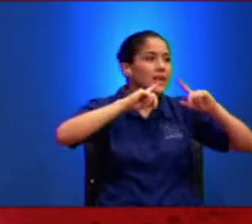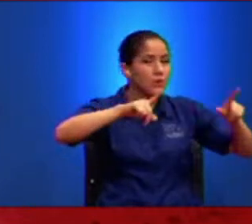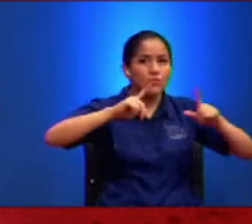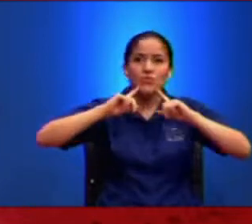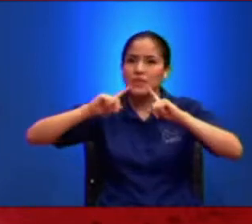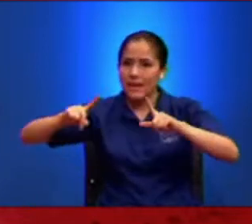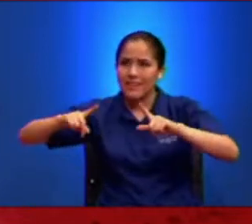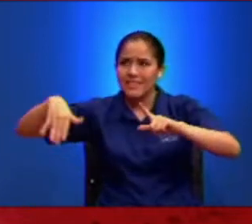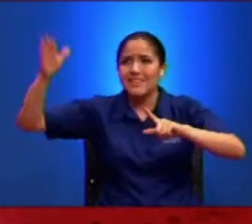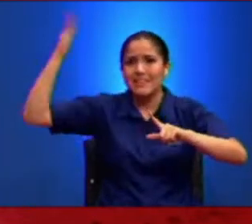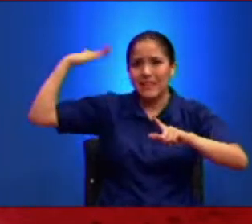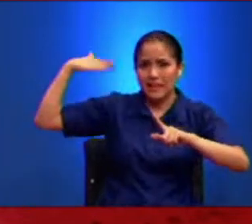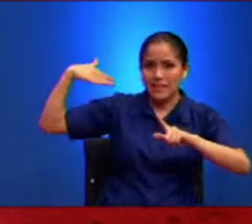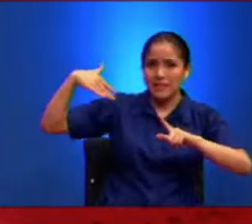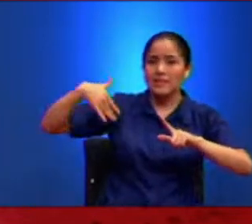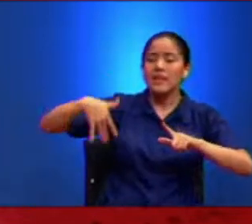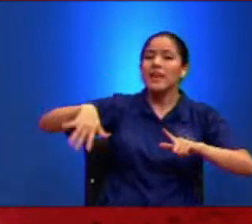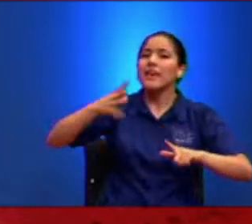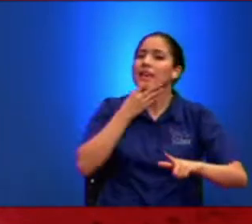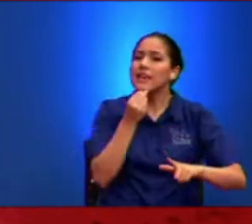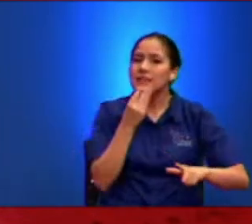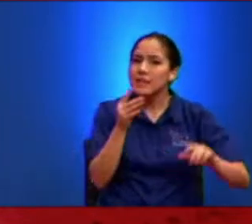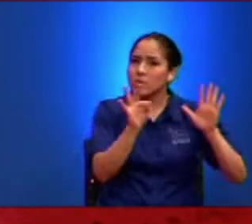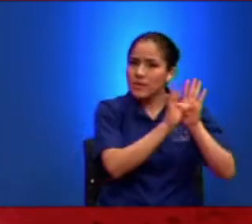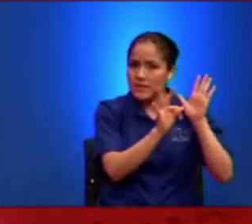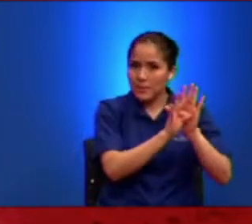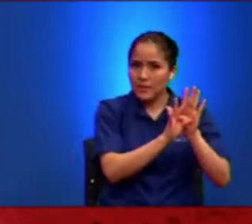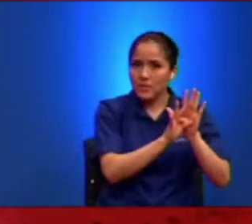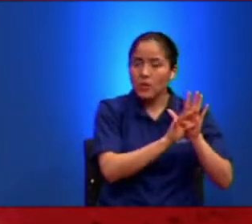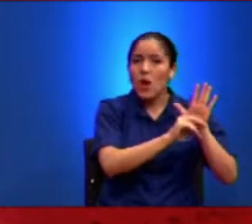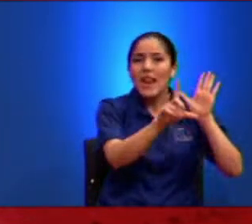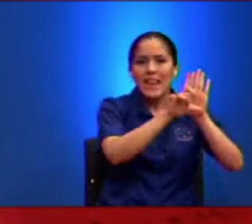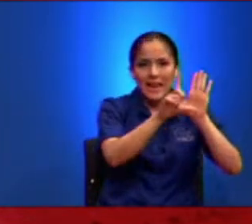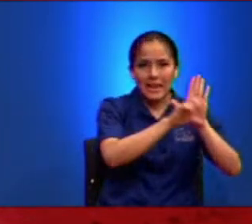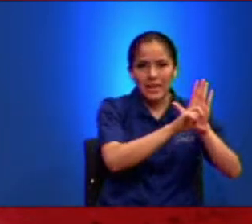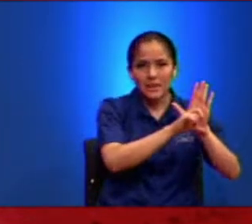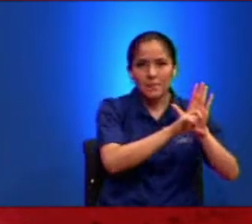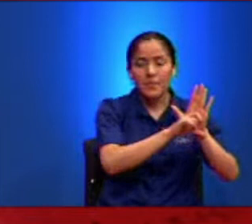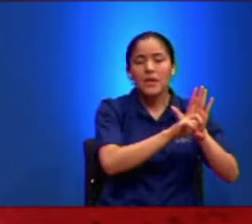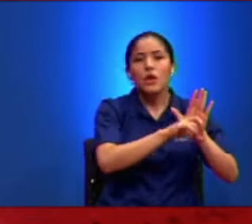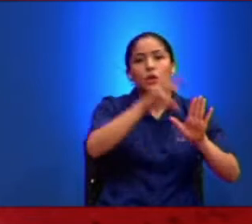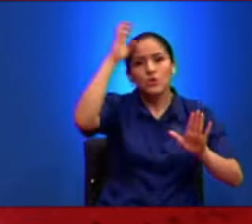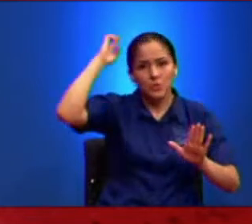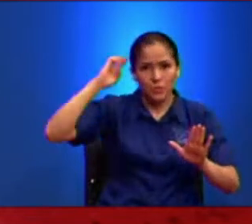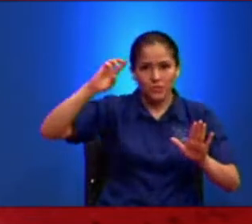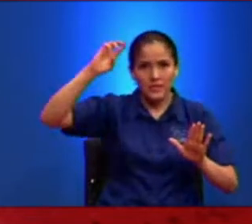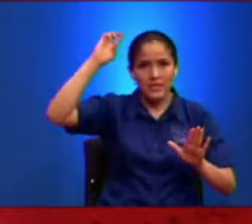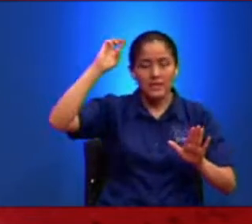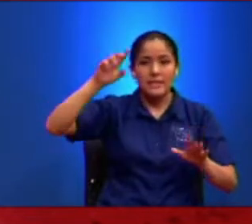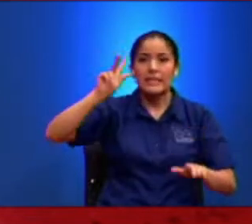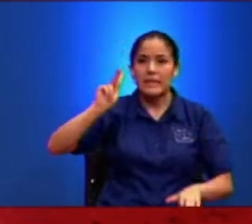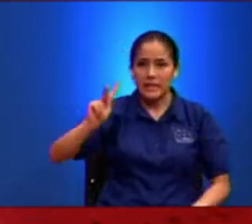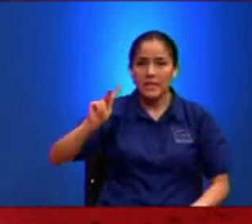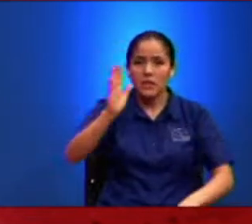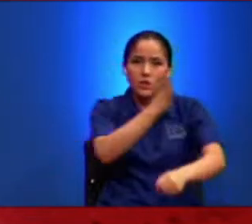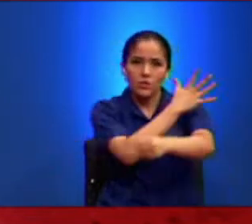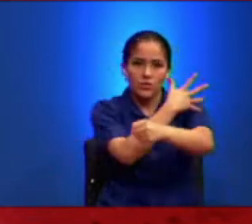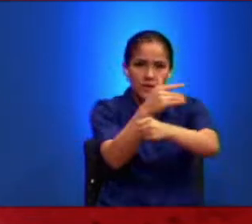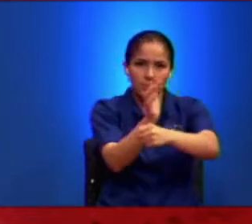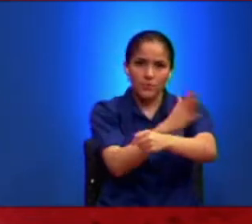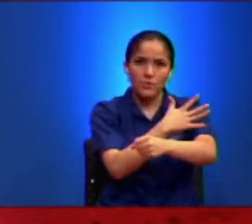En el Antiguo Testamento Por la ley Los profetas Y los salmos